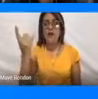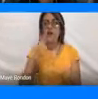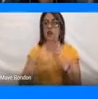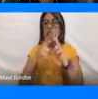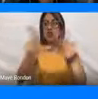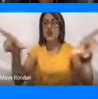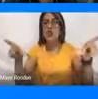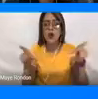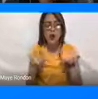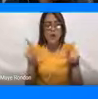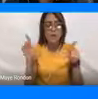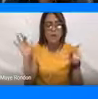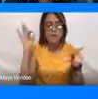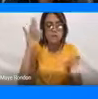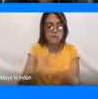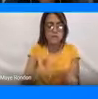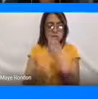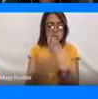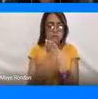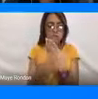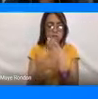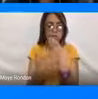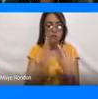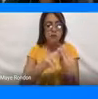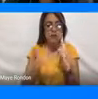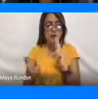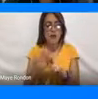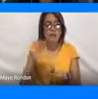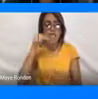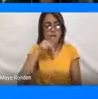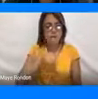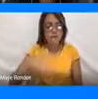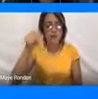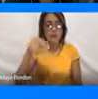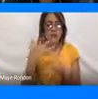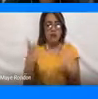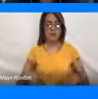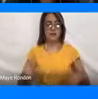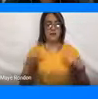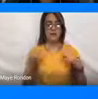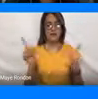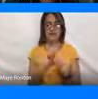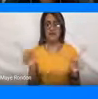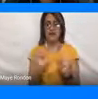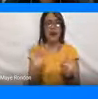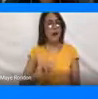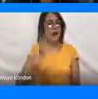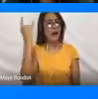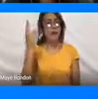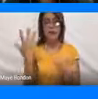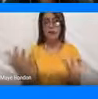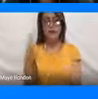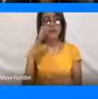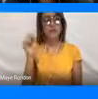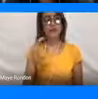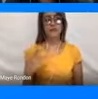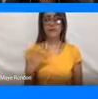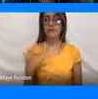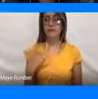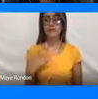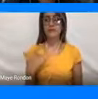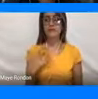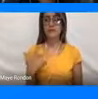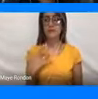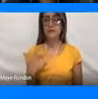en donde no desarrollamos nuestra vida cotidiana, de una u otra forma nos sentimos un